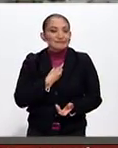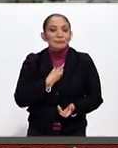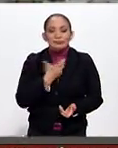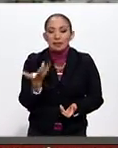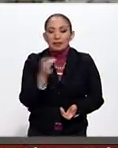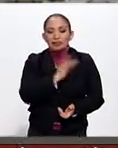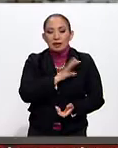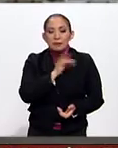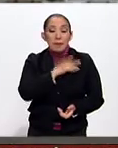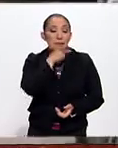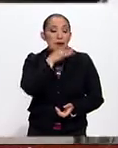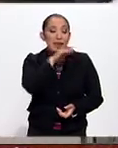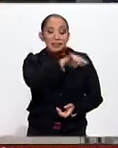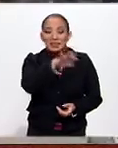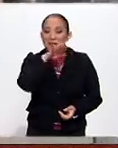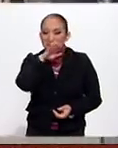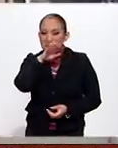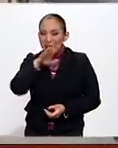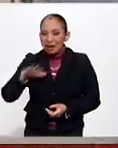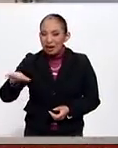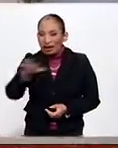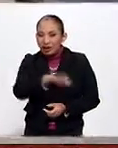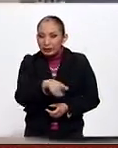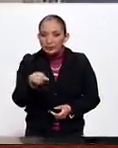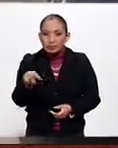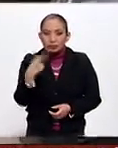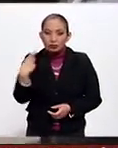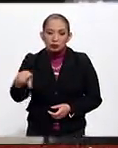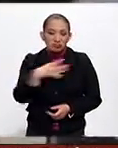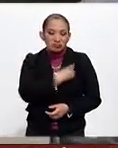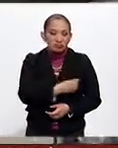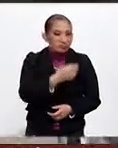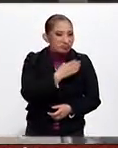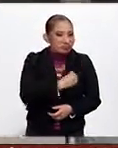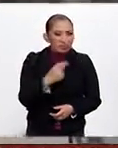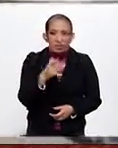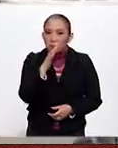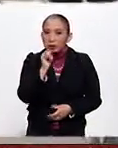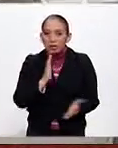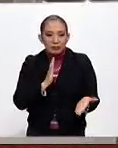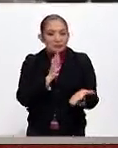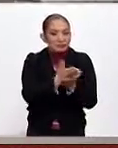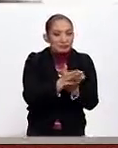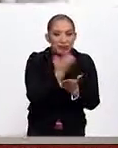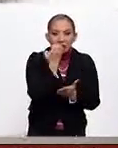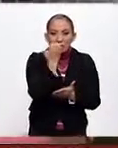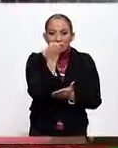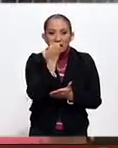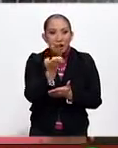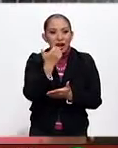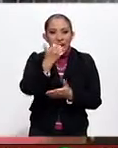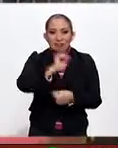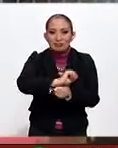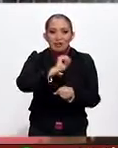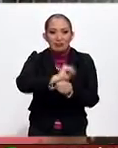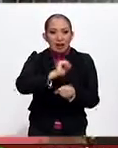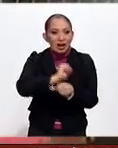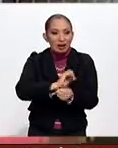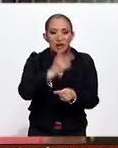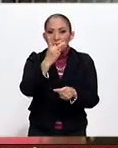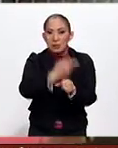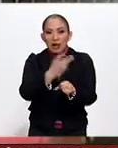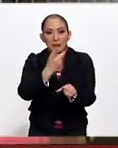temen también los padres y madres de familia que sus hijos no puedan ingresar a un nivel posterior,